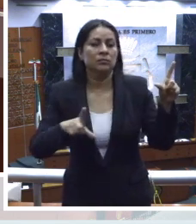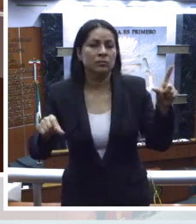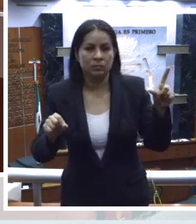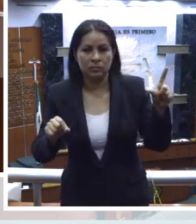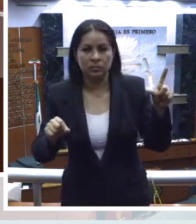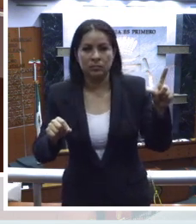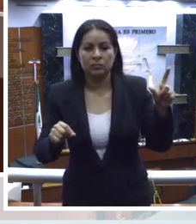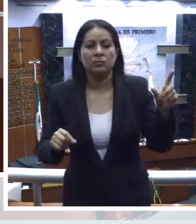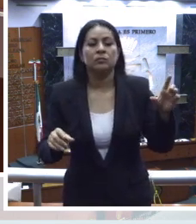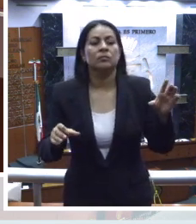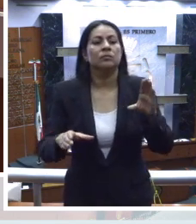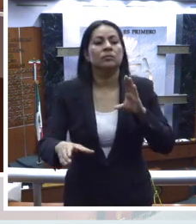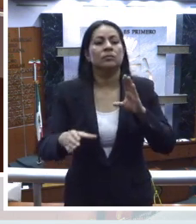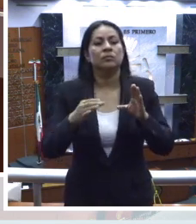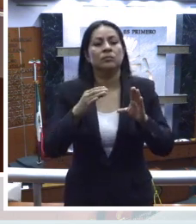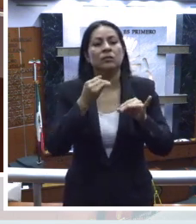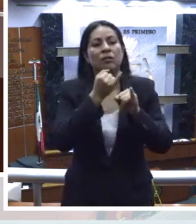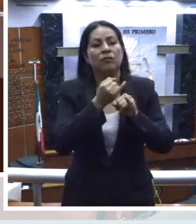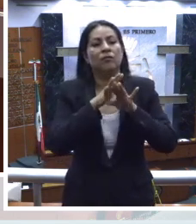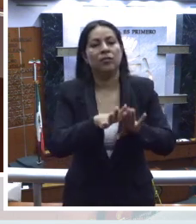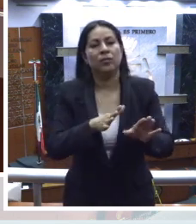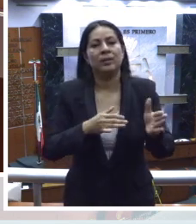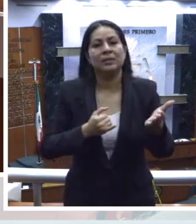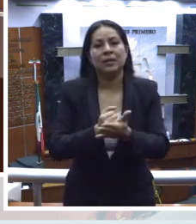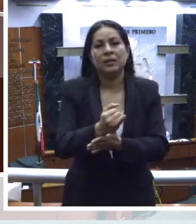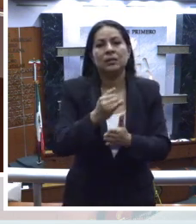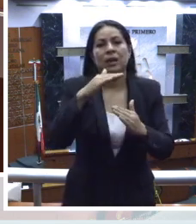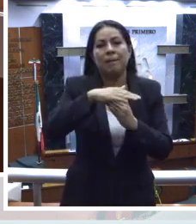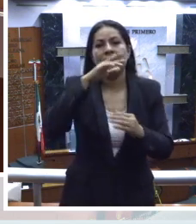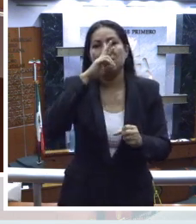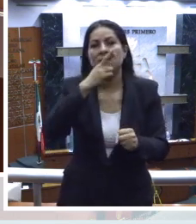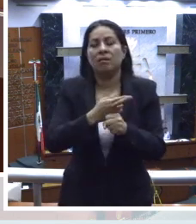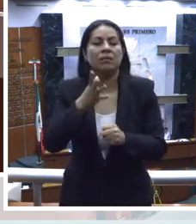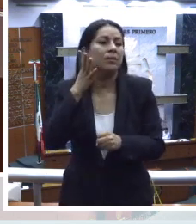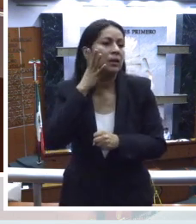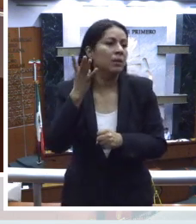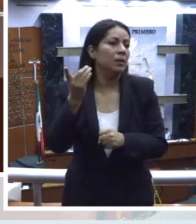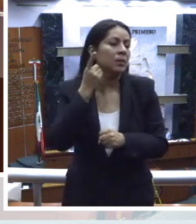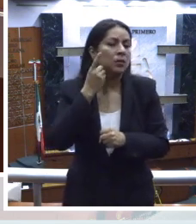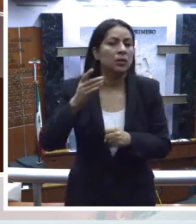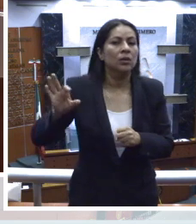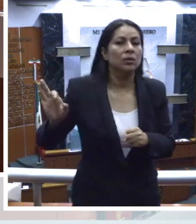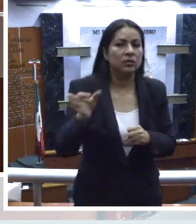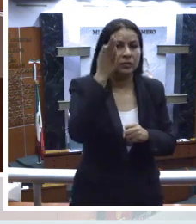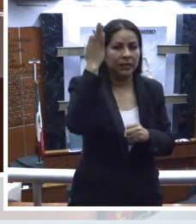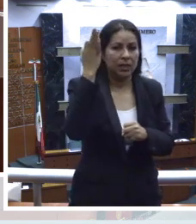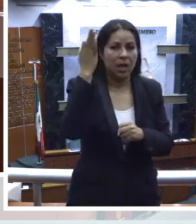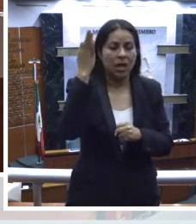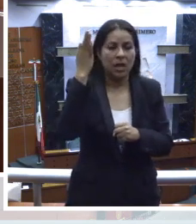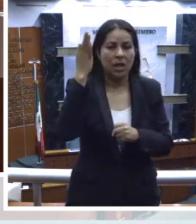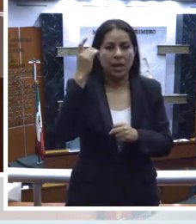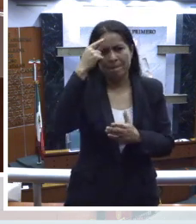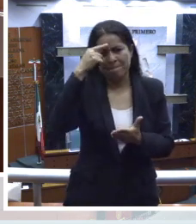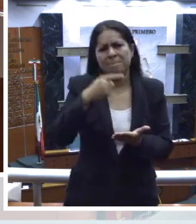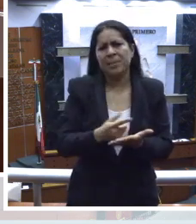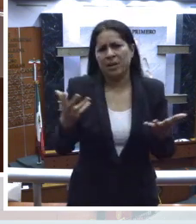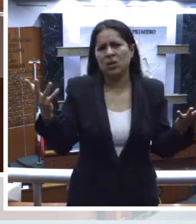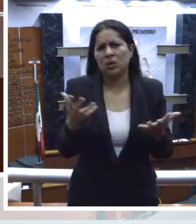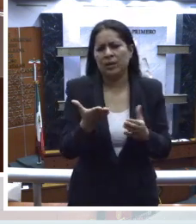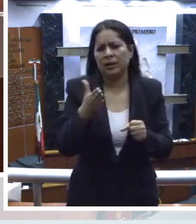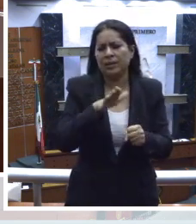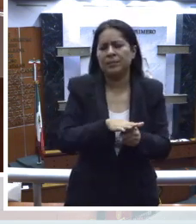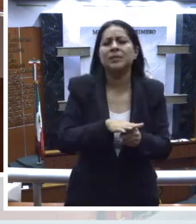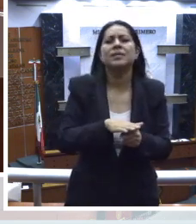Mexicanos, comuníquese el contenido del presente decreto a la mesa directiva de la Cámara de Diputados del Congreso de la Unión para los efectos